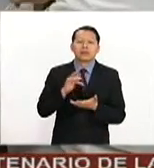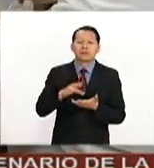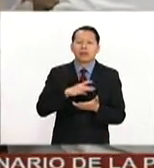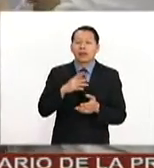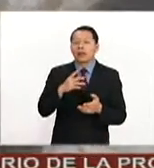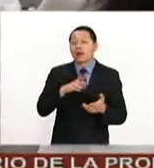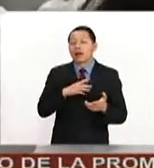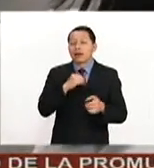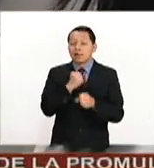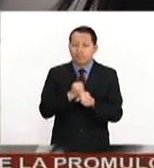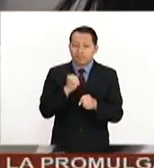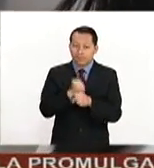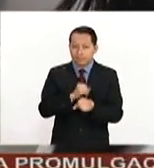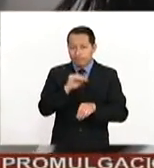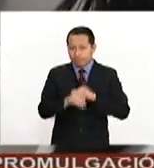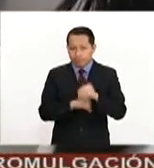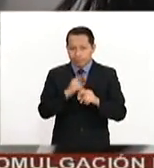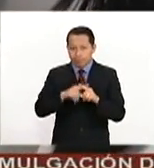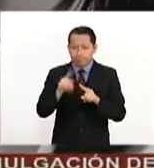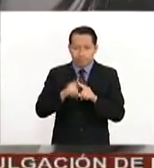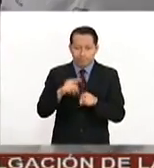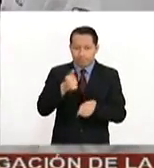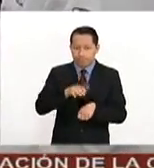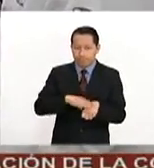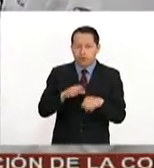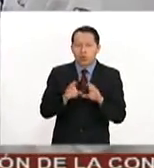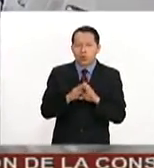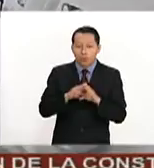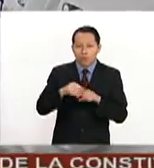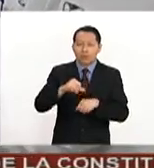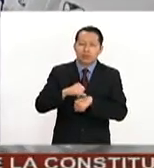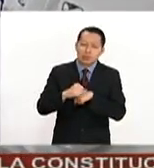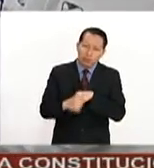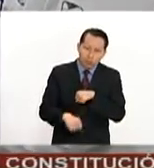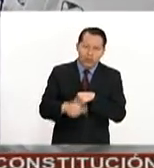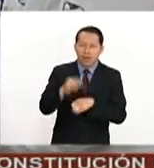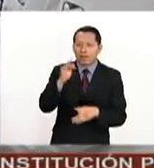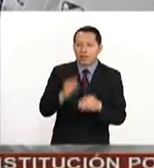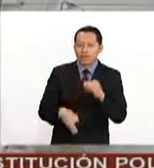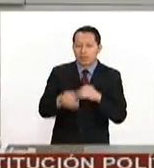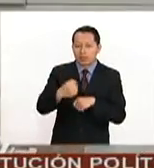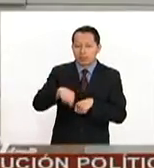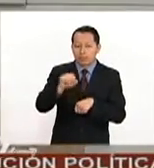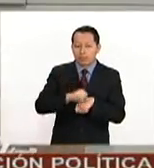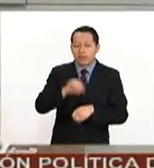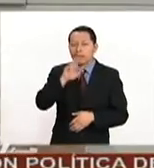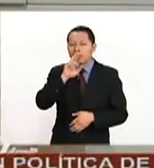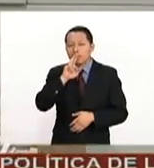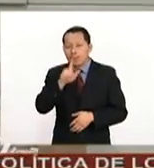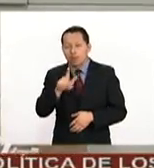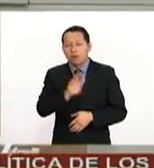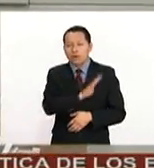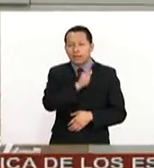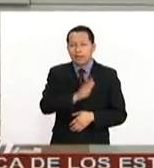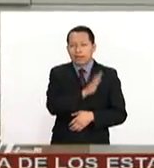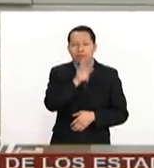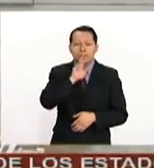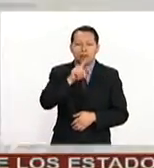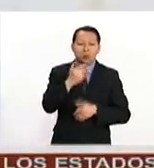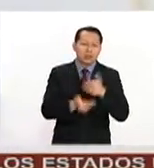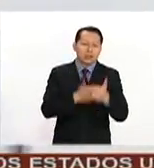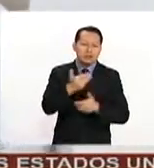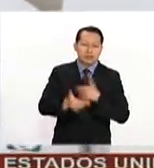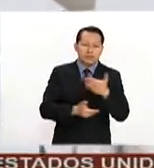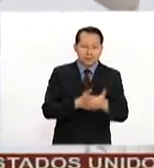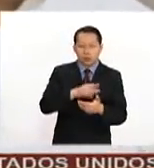prácticas durante la presente administración, como lo son las cirugías en fin de semana, se ha mejorado la calidad y el servicio que se